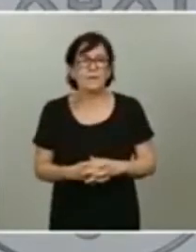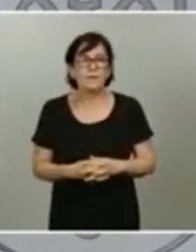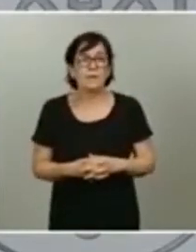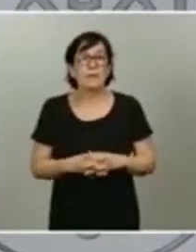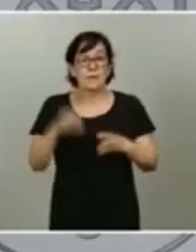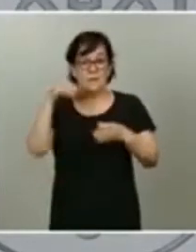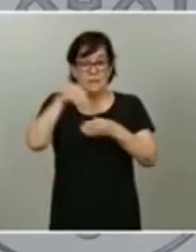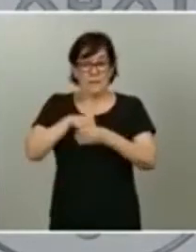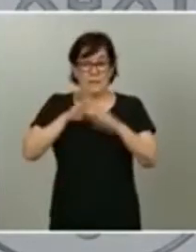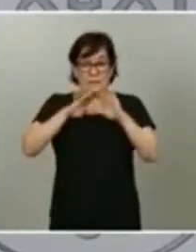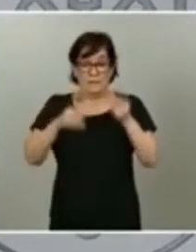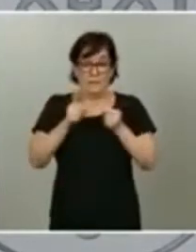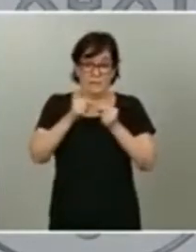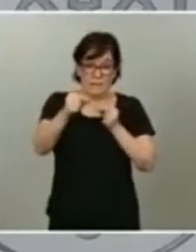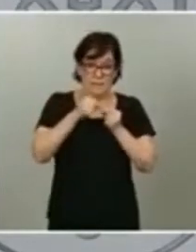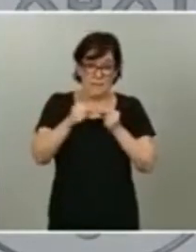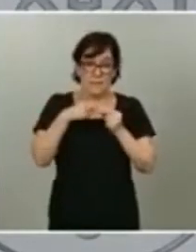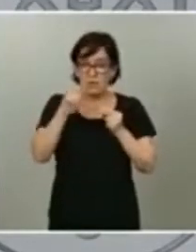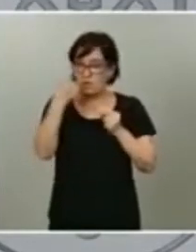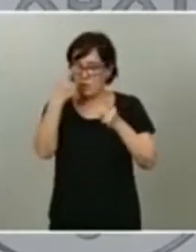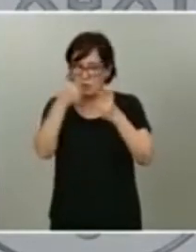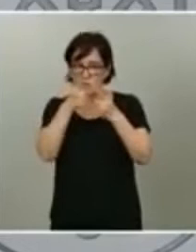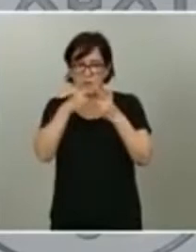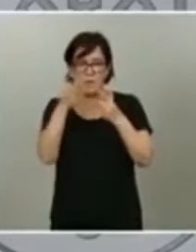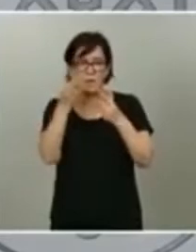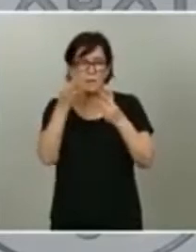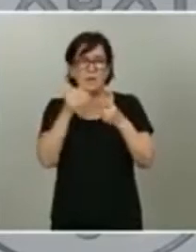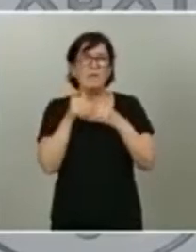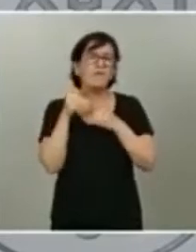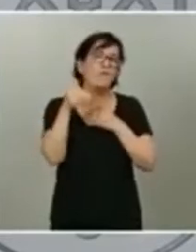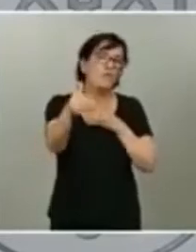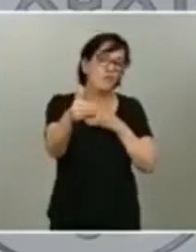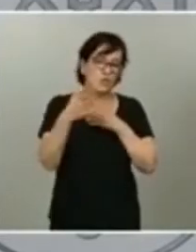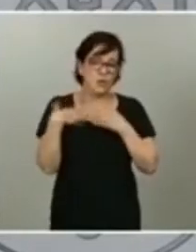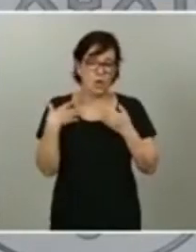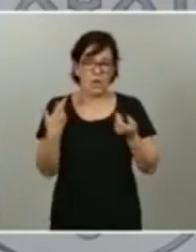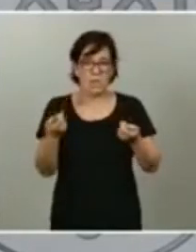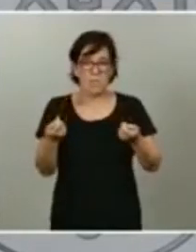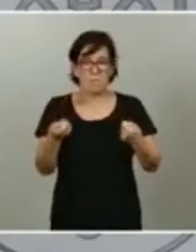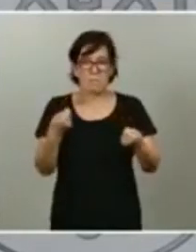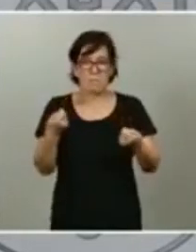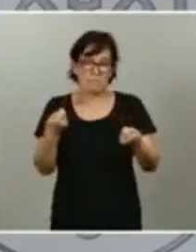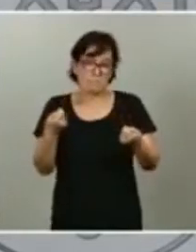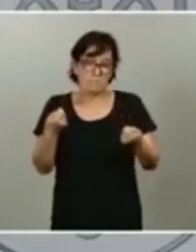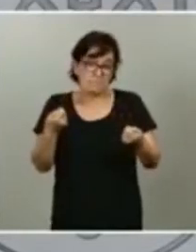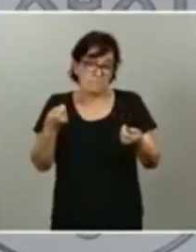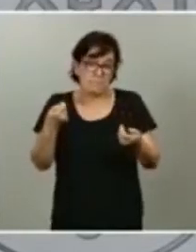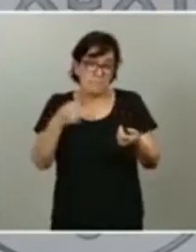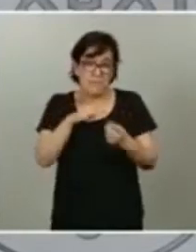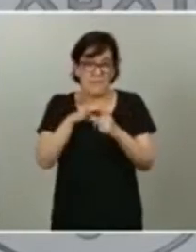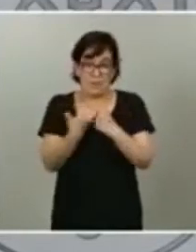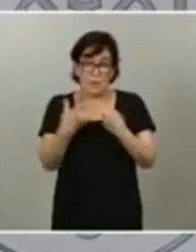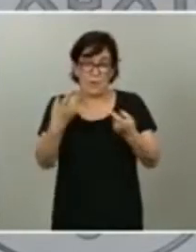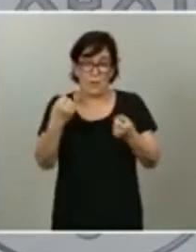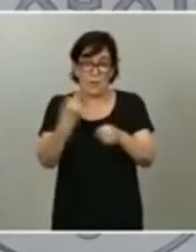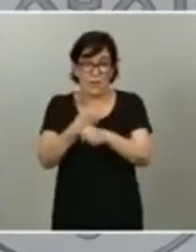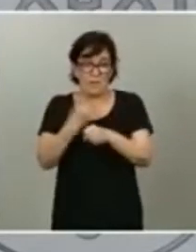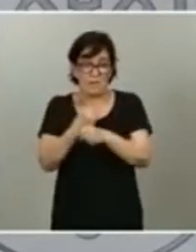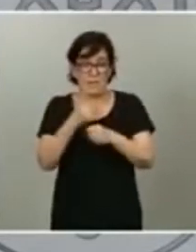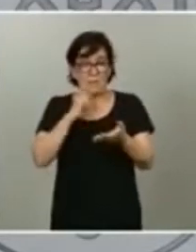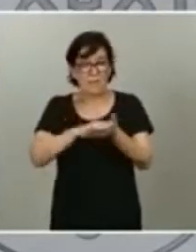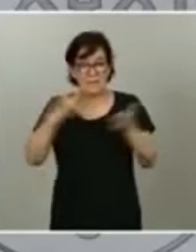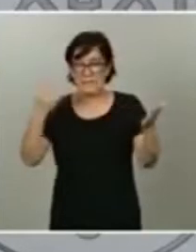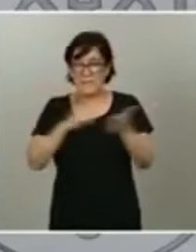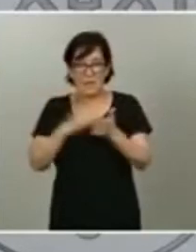una de las orientaciones que tendrá que tener el futuro de nuestro mercado laboral porque las tecnologías digitales